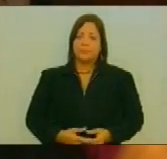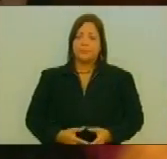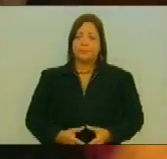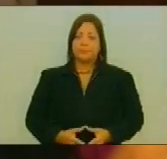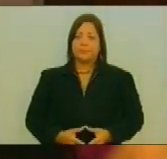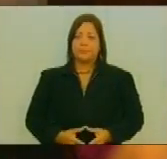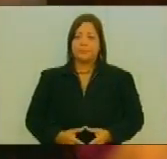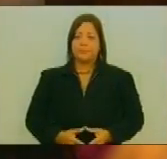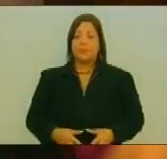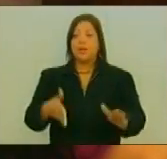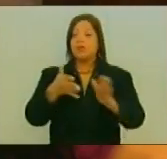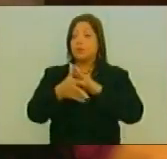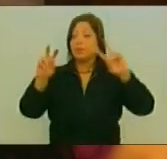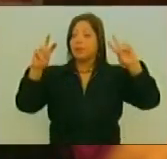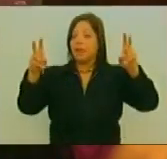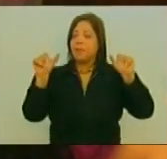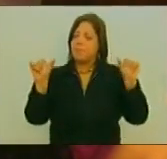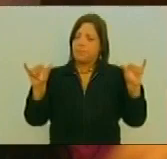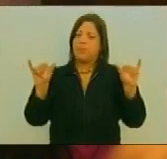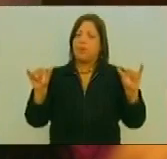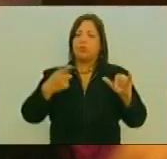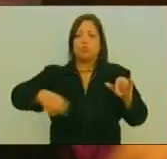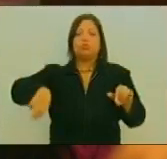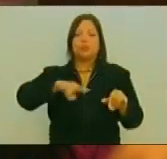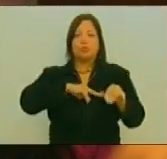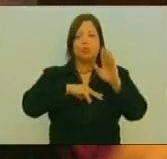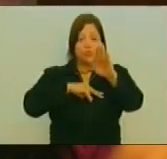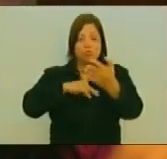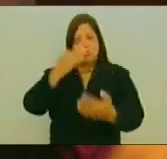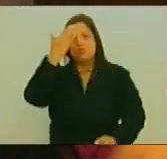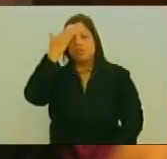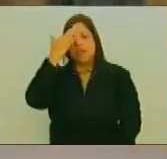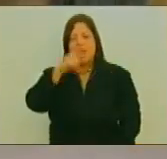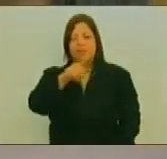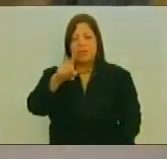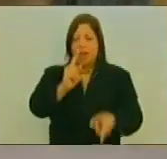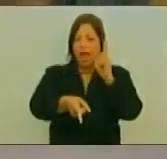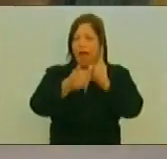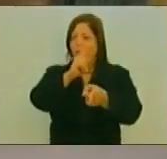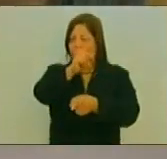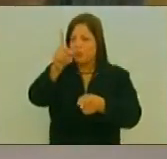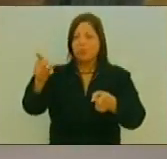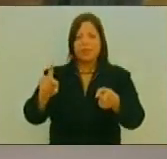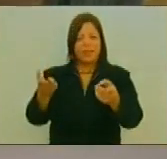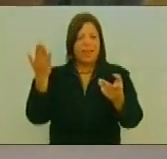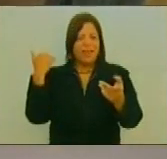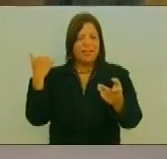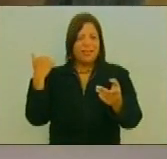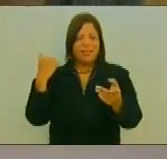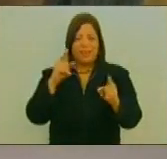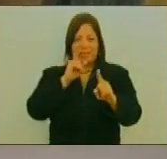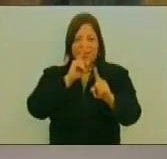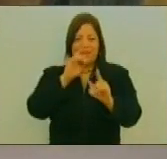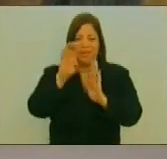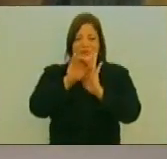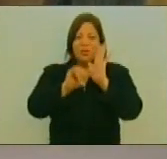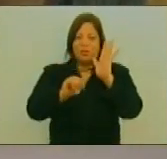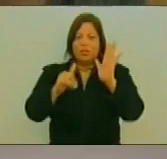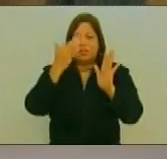Relacionado Con Eso Nosotros Ustedes Saben Varios De Ustedes Participaron Directamente